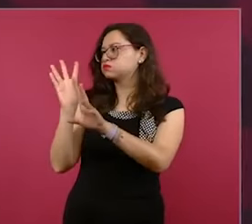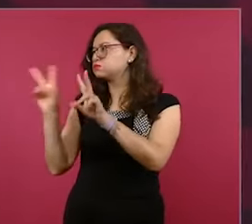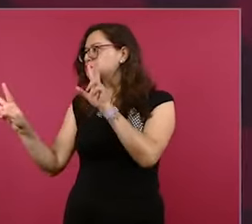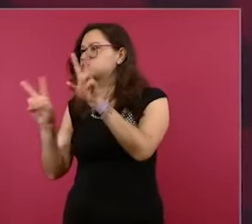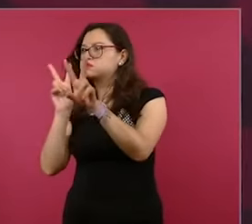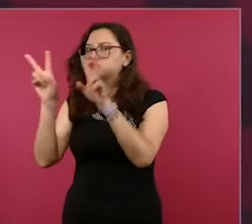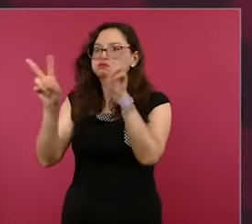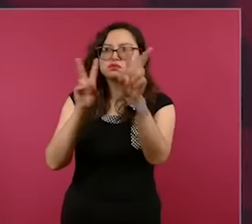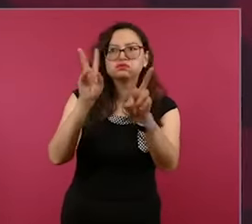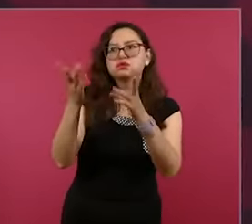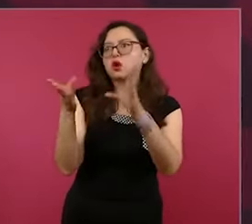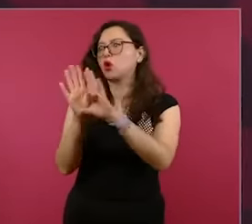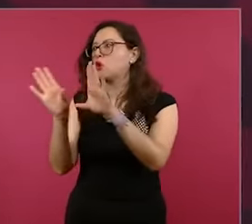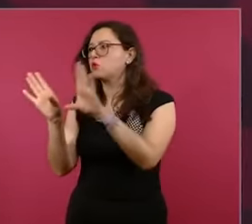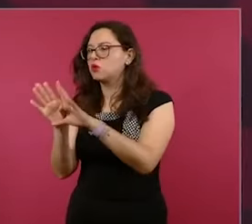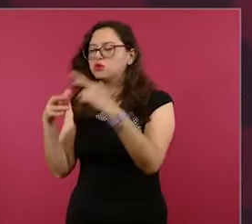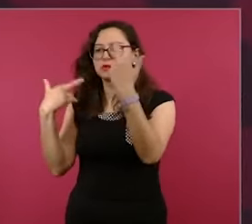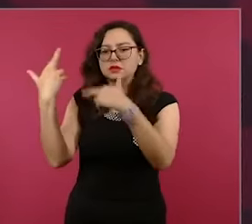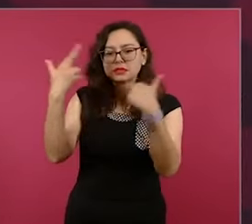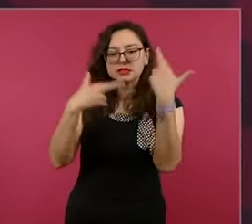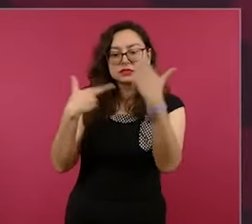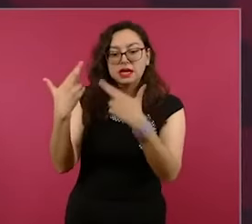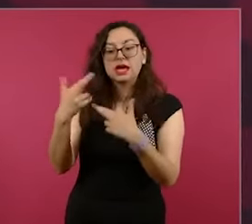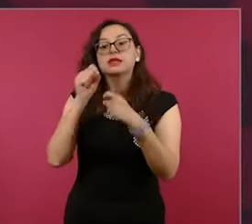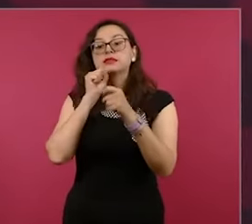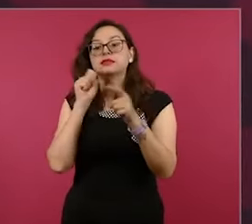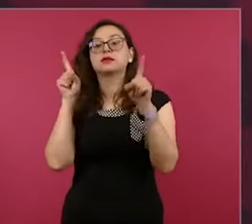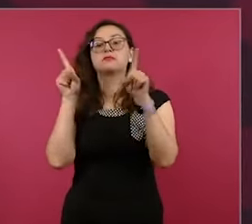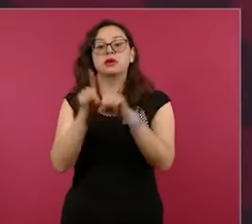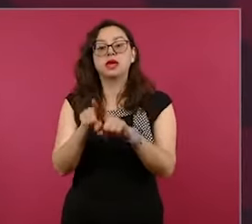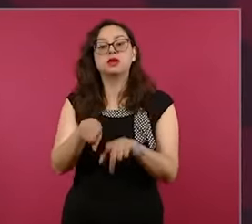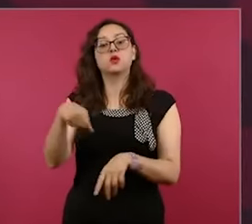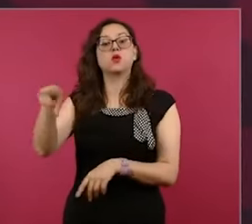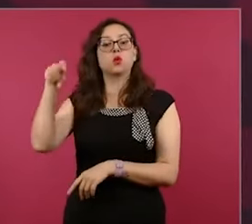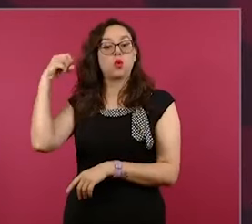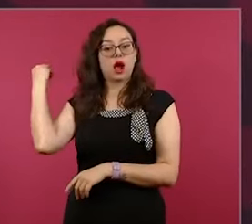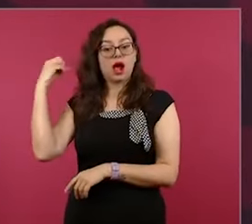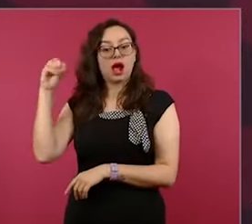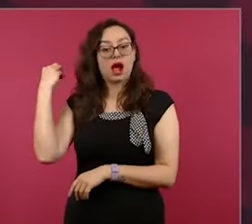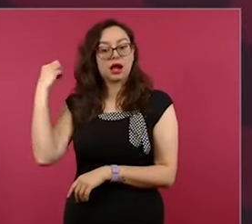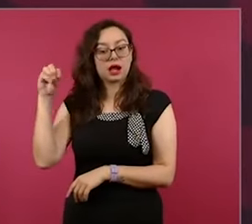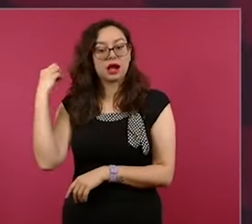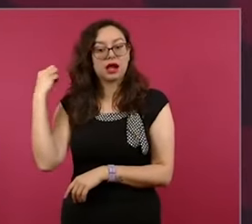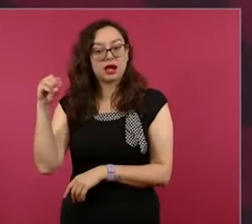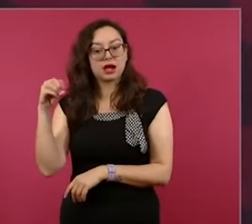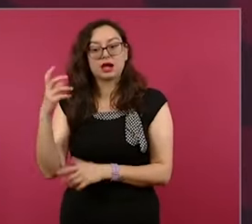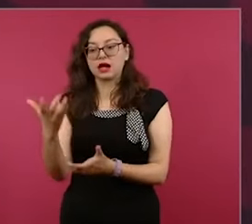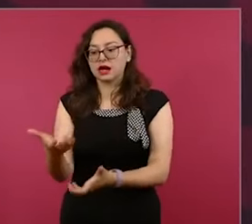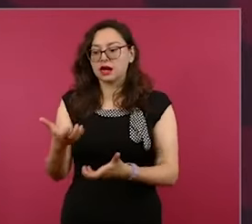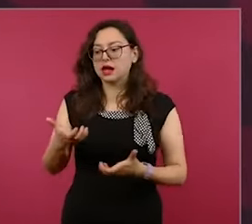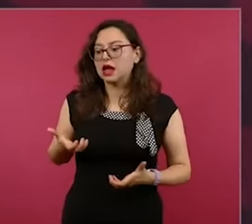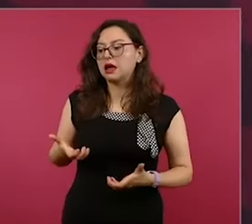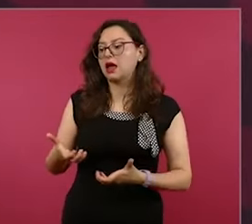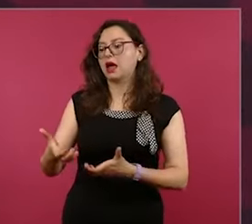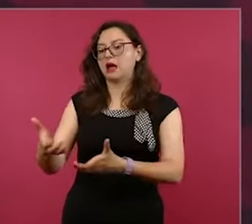Voy también a Oaxaca a supervisar caminos